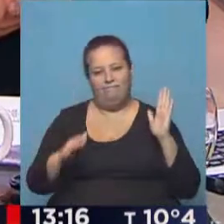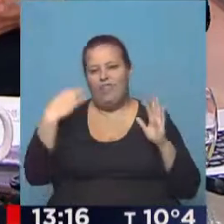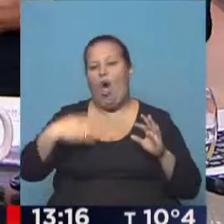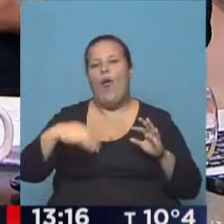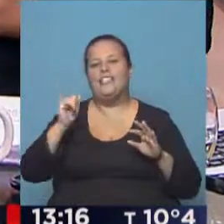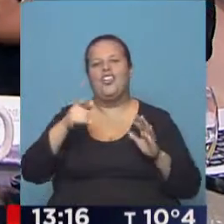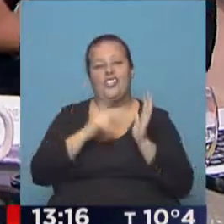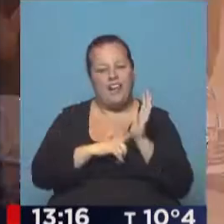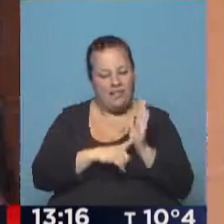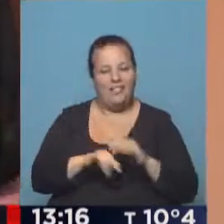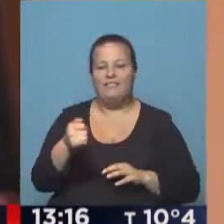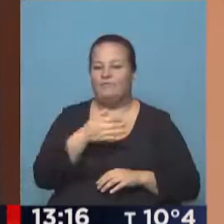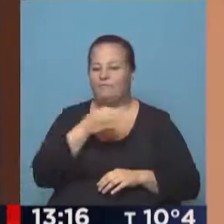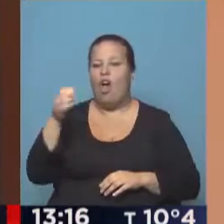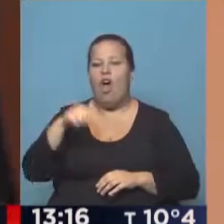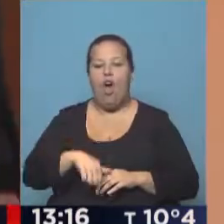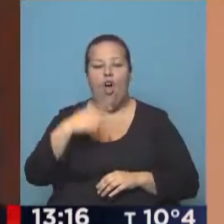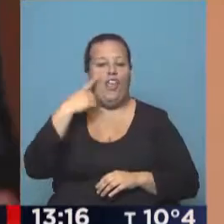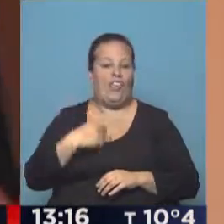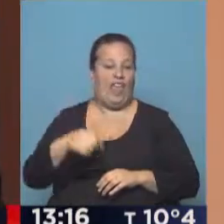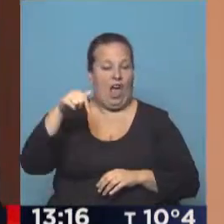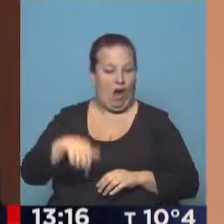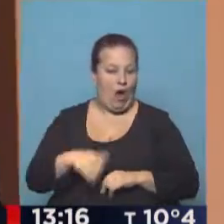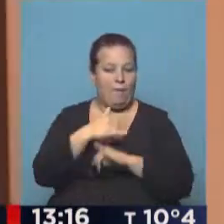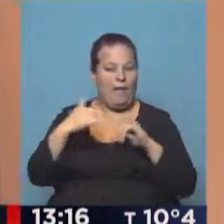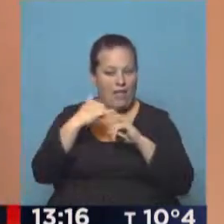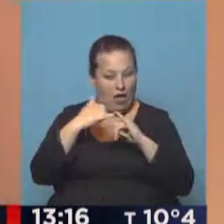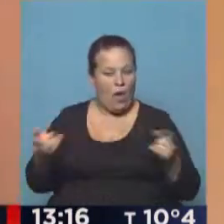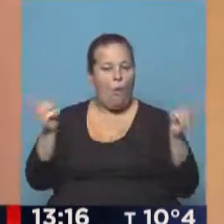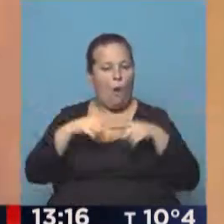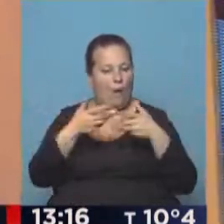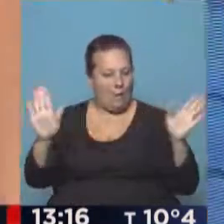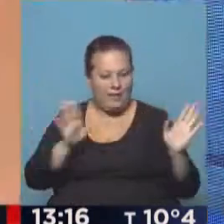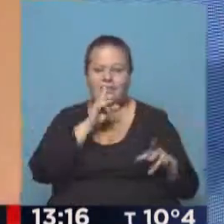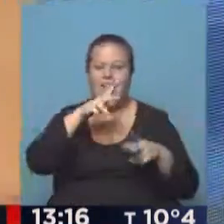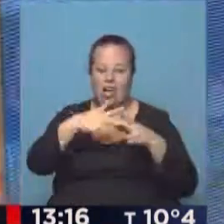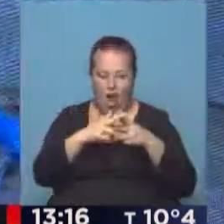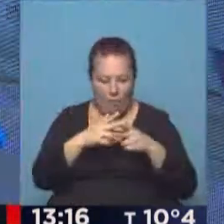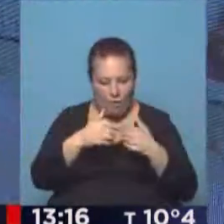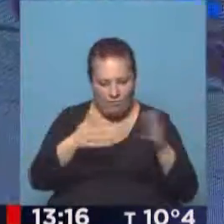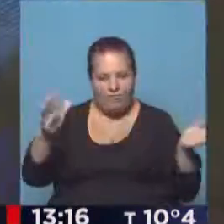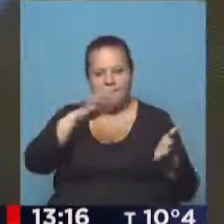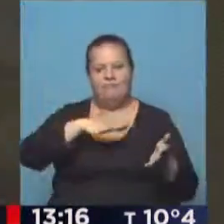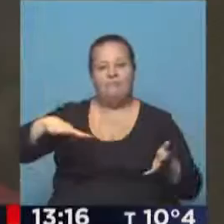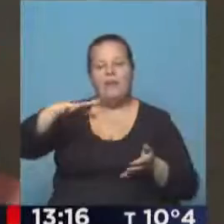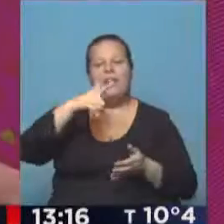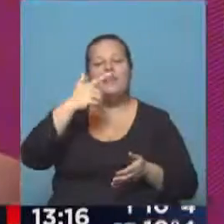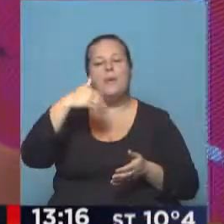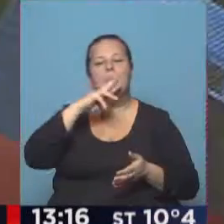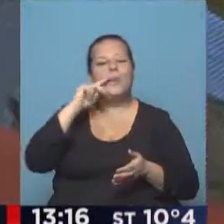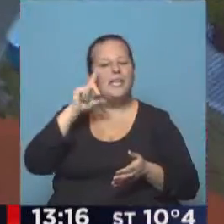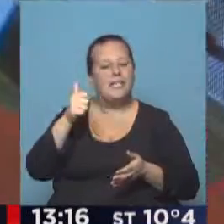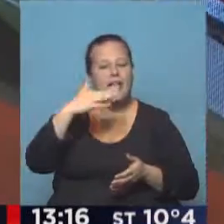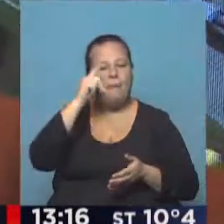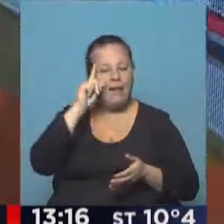obligado, Gaby. Es así, hoy es el día, hoy al mediodía reabrió Tecnópolis sus puertas allí en el tradicional predio en Villa